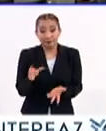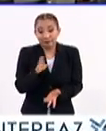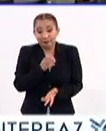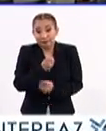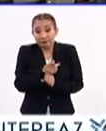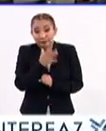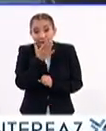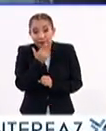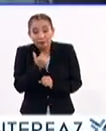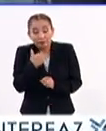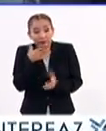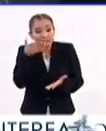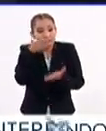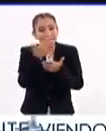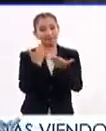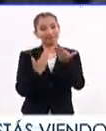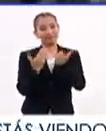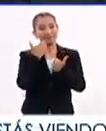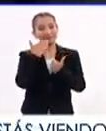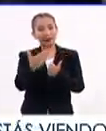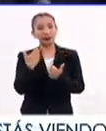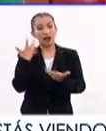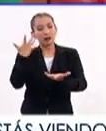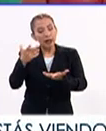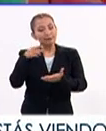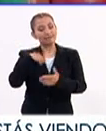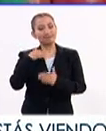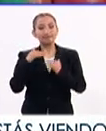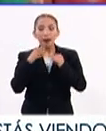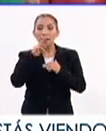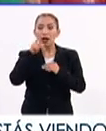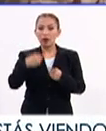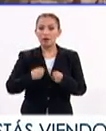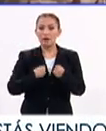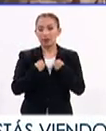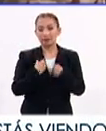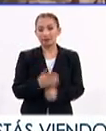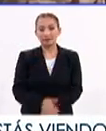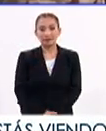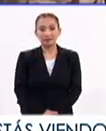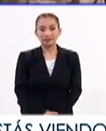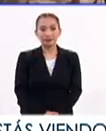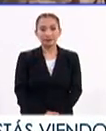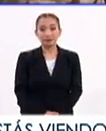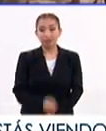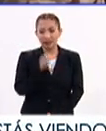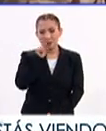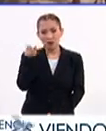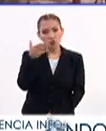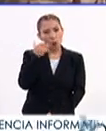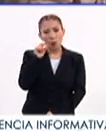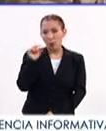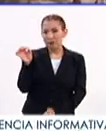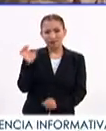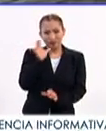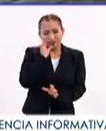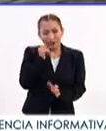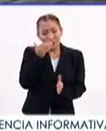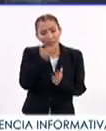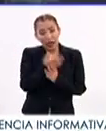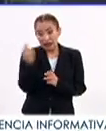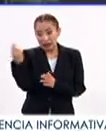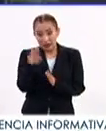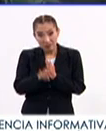oportunidad de desarrollarse integralmente y lograr de esa manera mejorar su calidad de vida. Incluso carecen de la posibilidad de